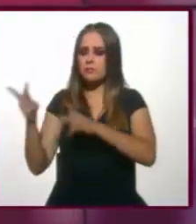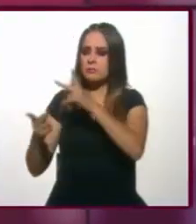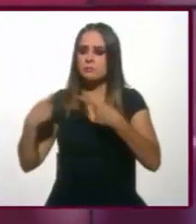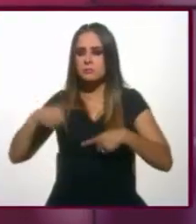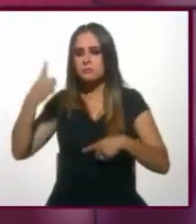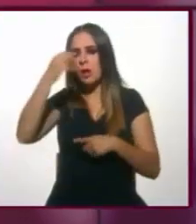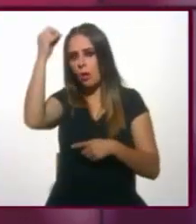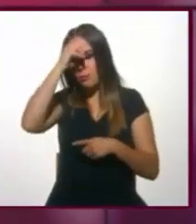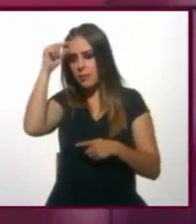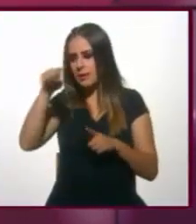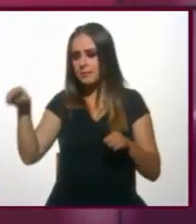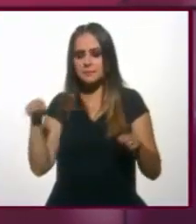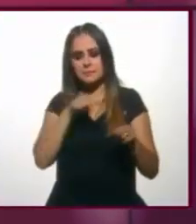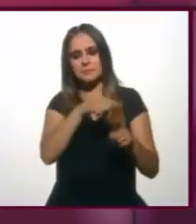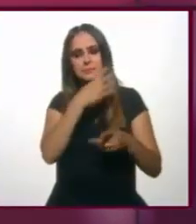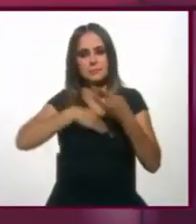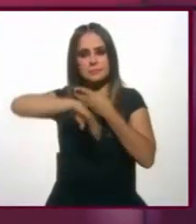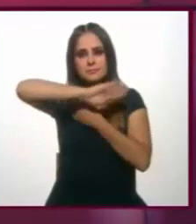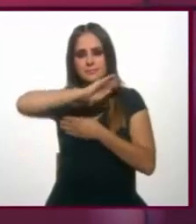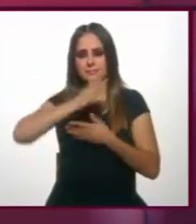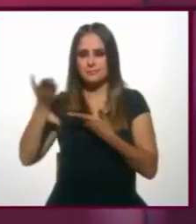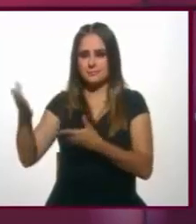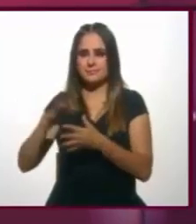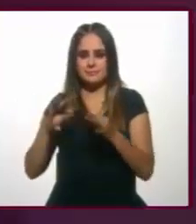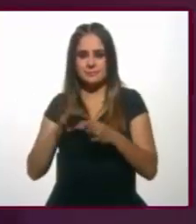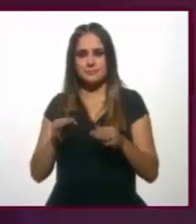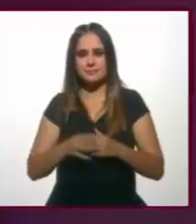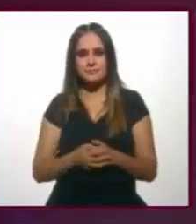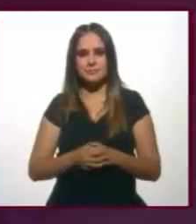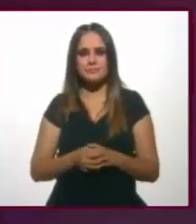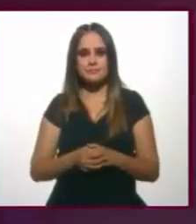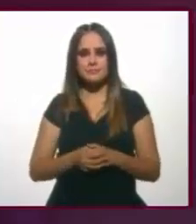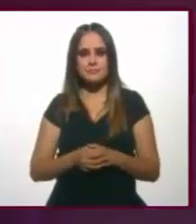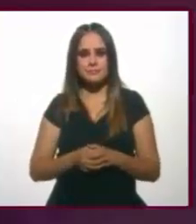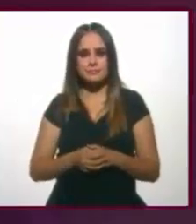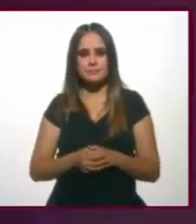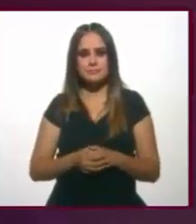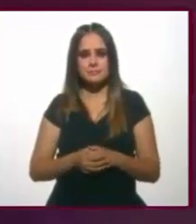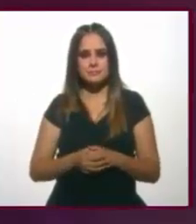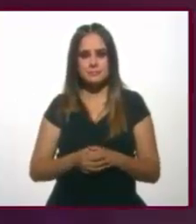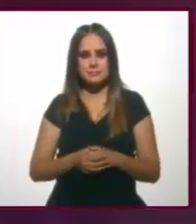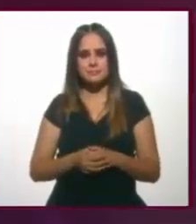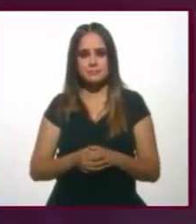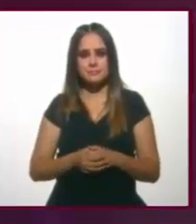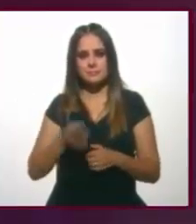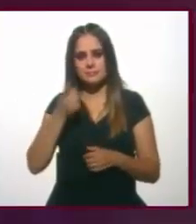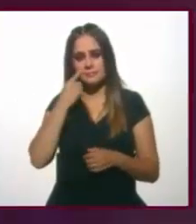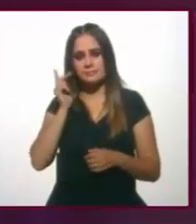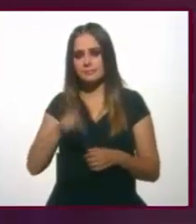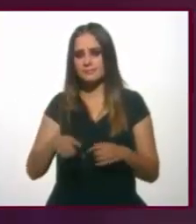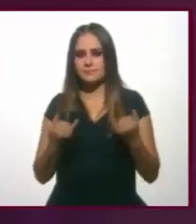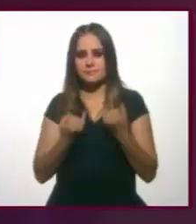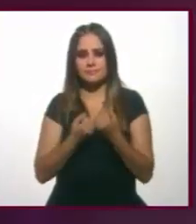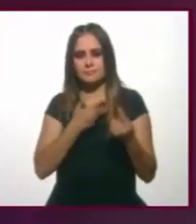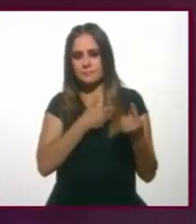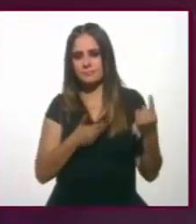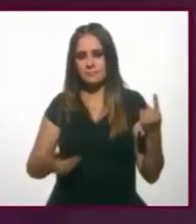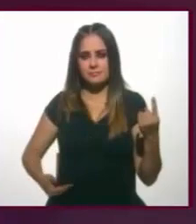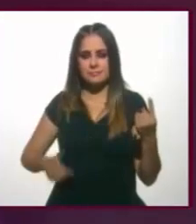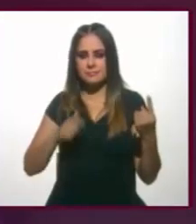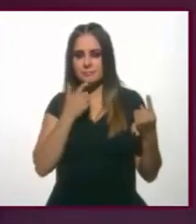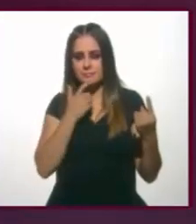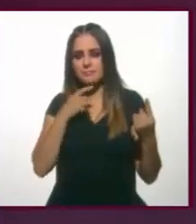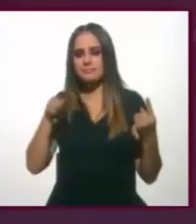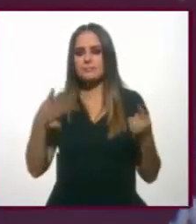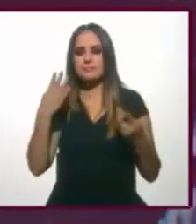administración? Cuéntanos, Paco, adelante. Pues mira, igual que en la aprobación presidencial, creo que es útil hacer un